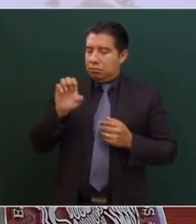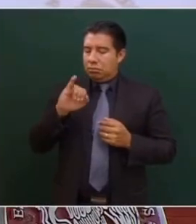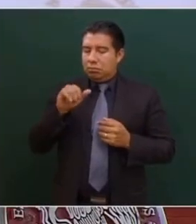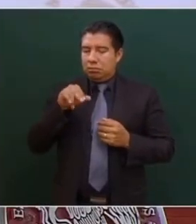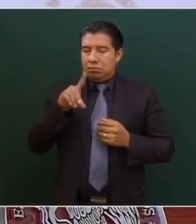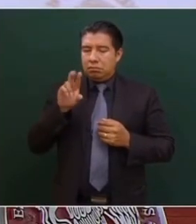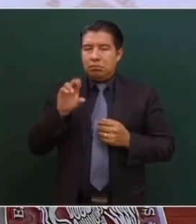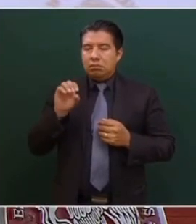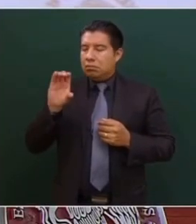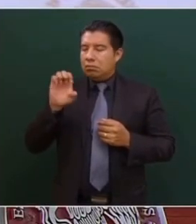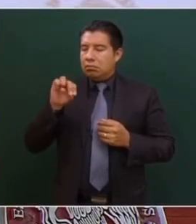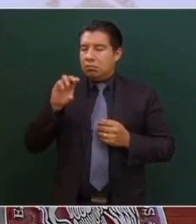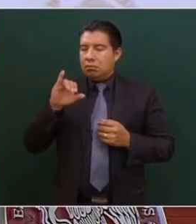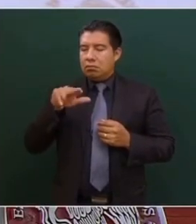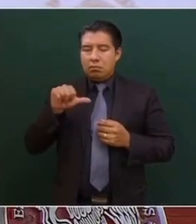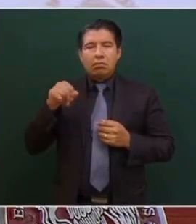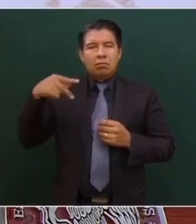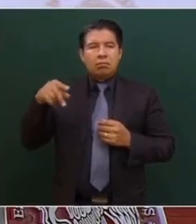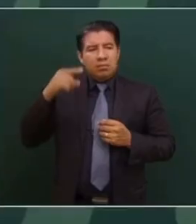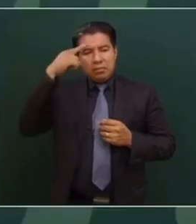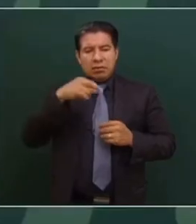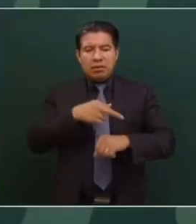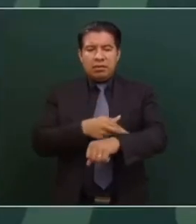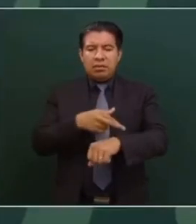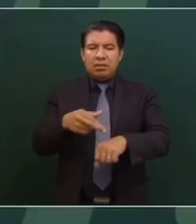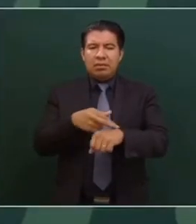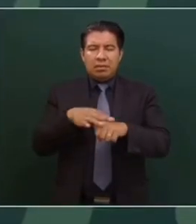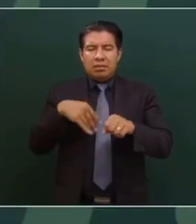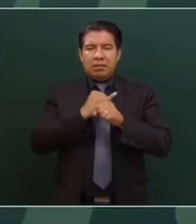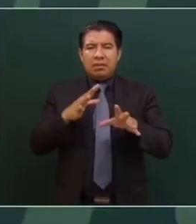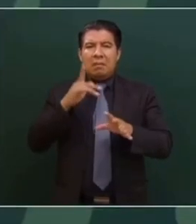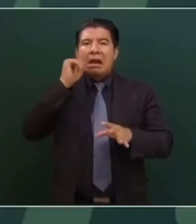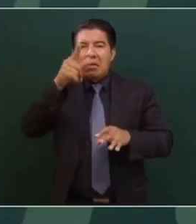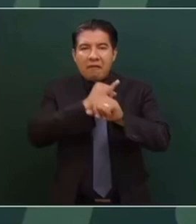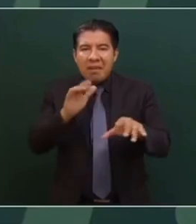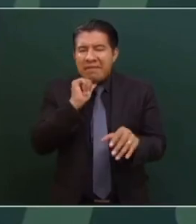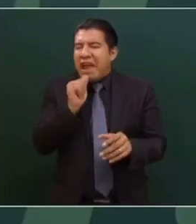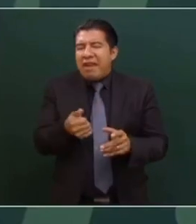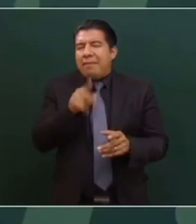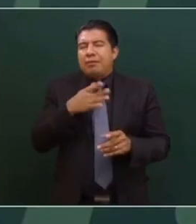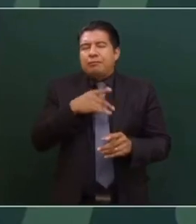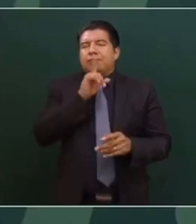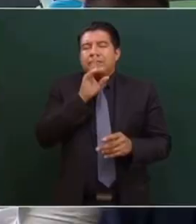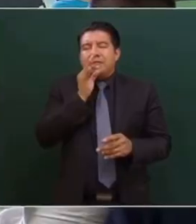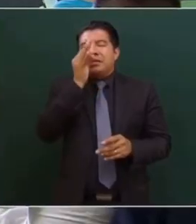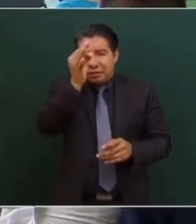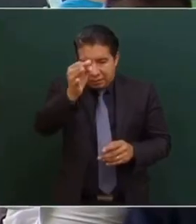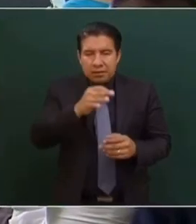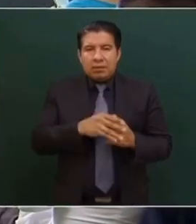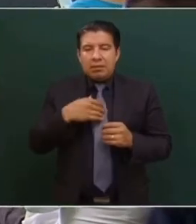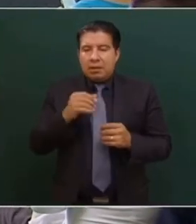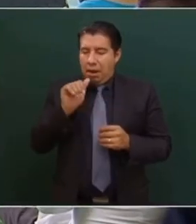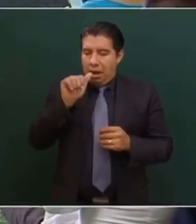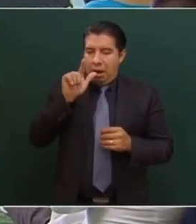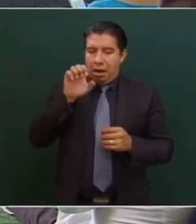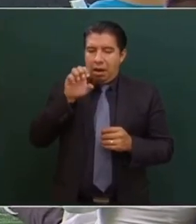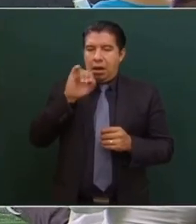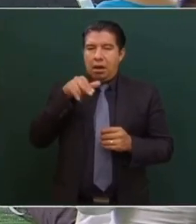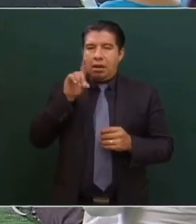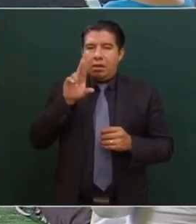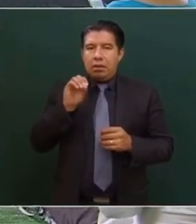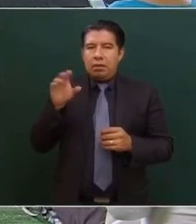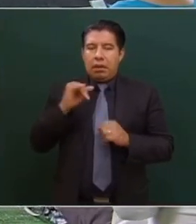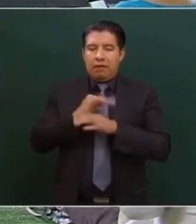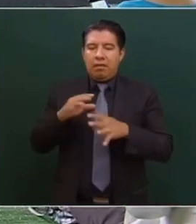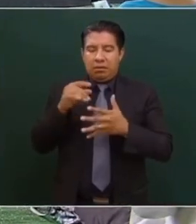que hoy dé a conocer un informe. Aunque ya mañana ustedes no van a sacar nada, pero de todas maneras, que Alejandro presente un informe